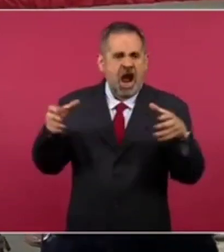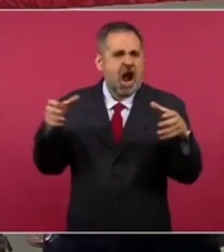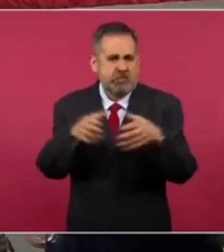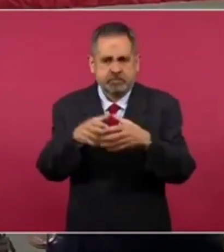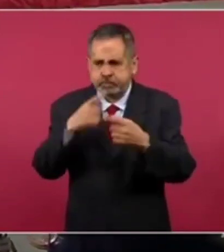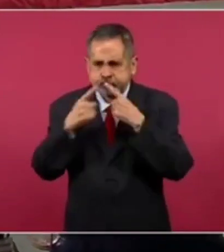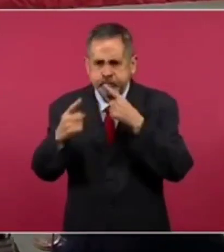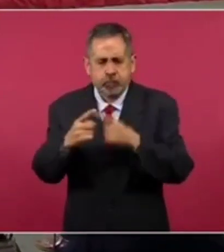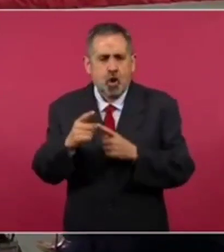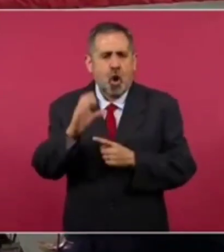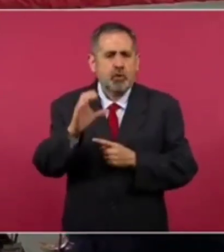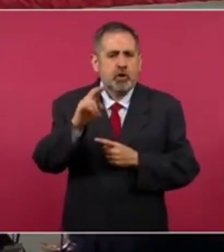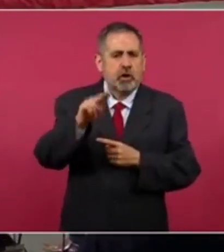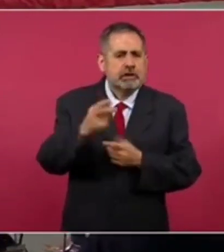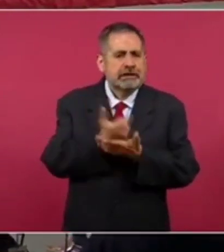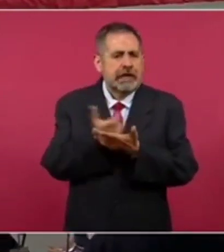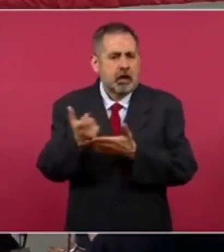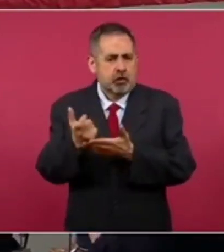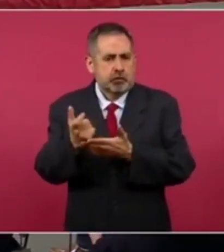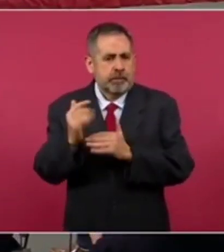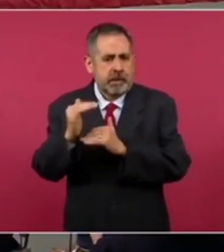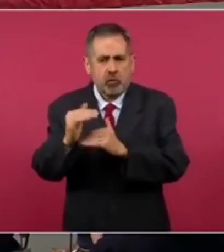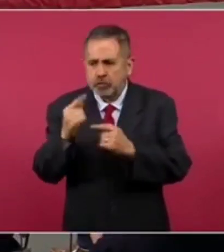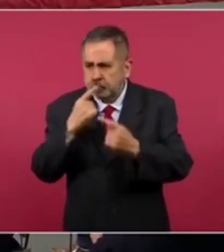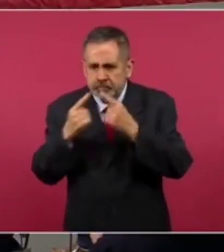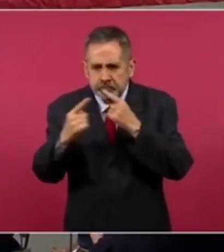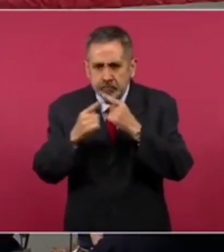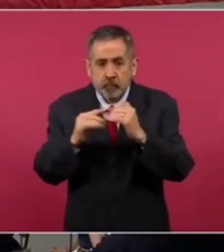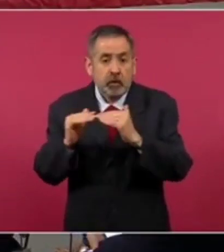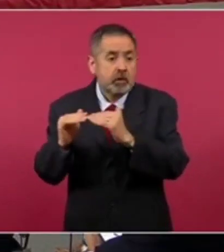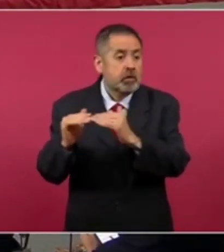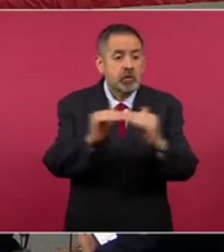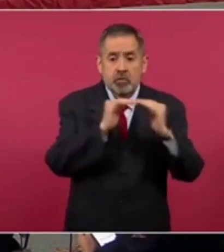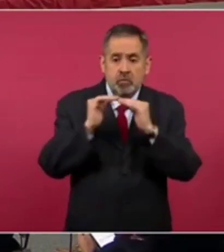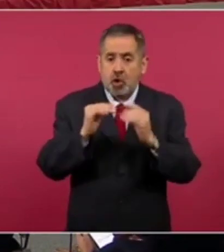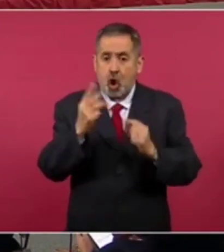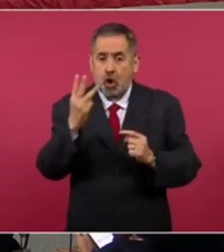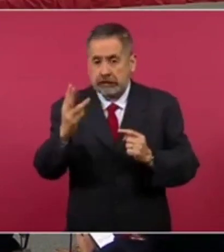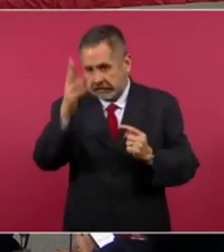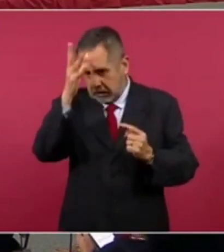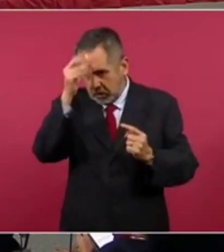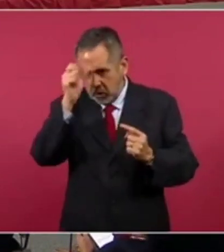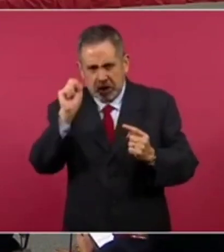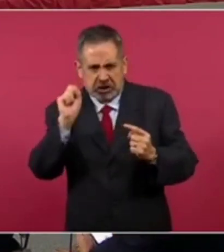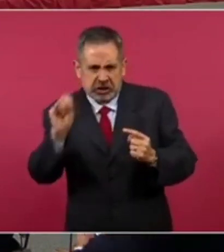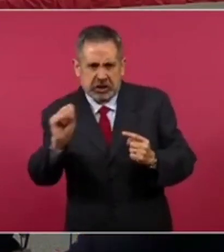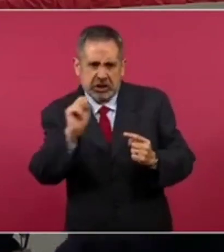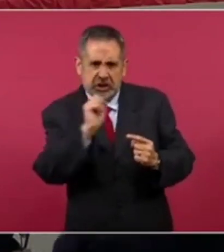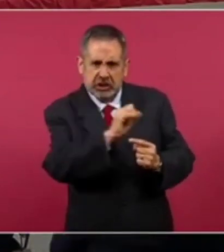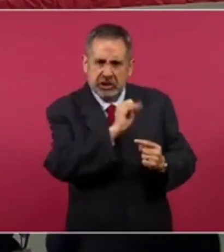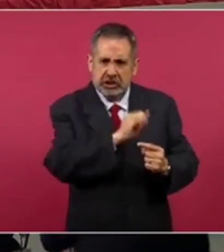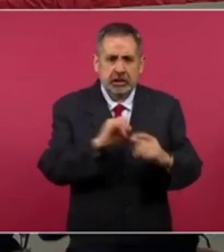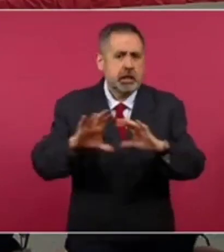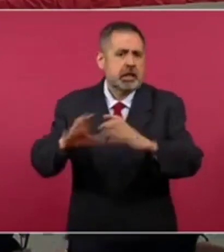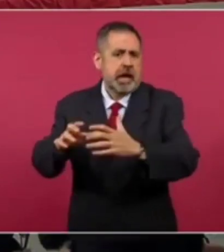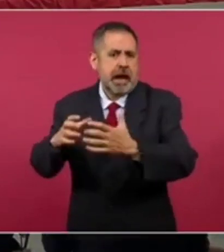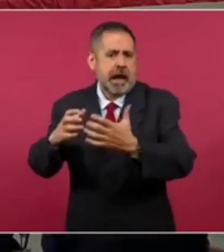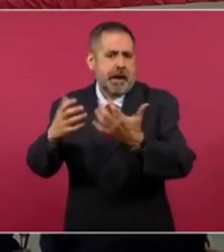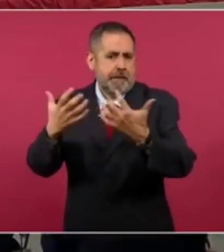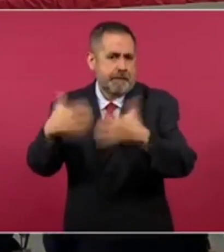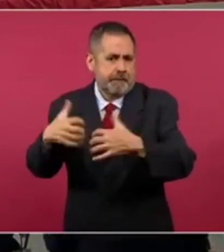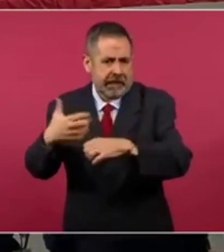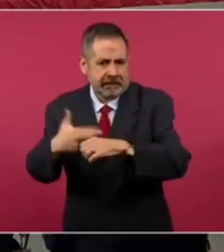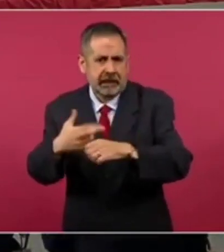Comisión Nacional de Salarios Mínimos, por unanimidad, por consenso entre el sector empresarial,